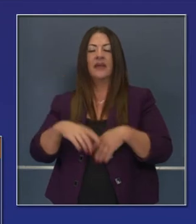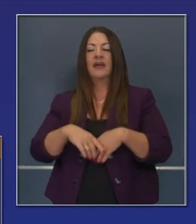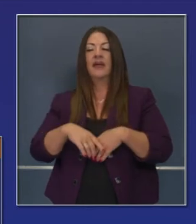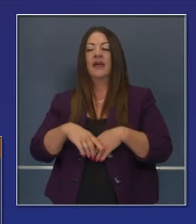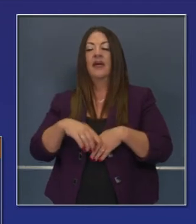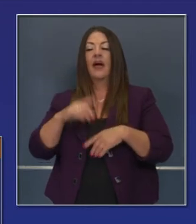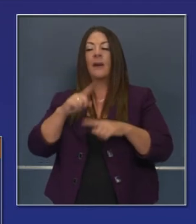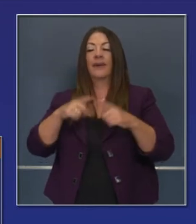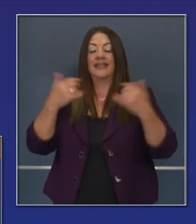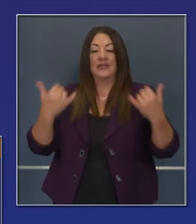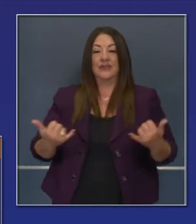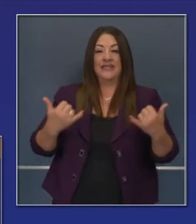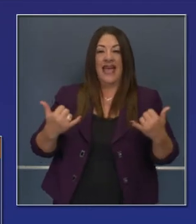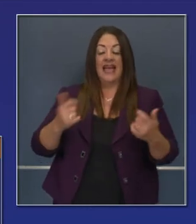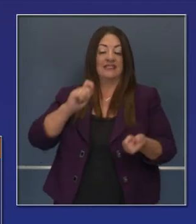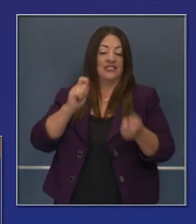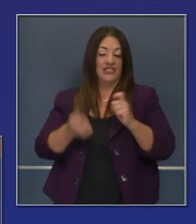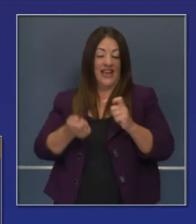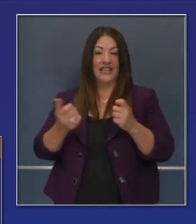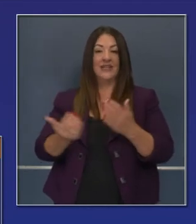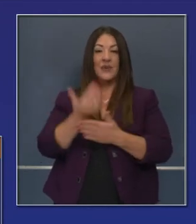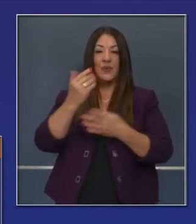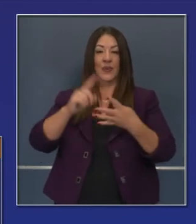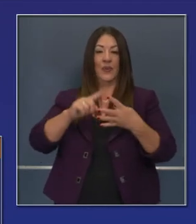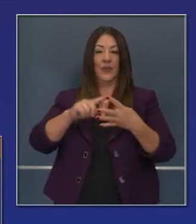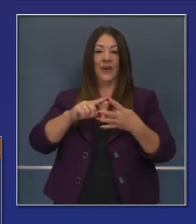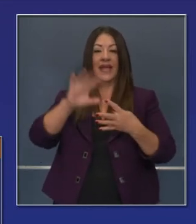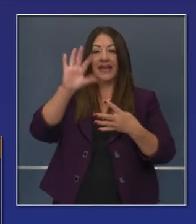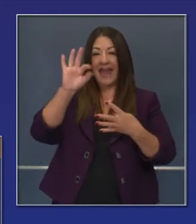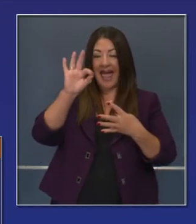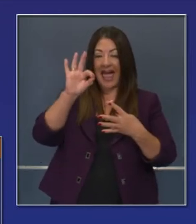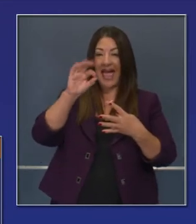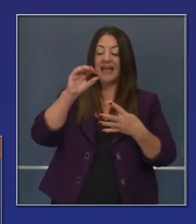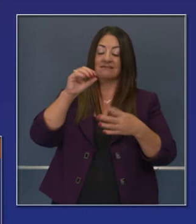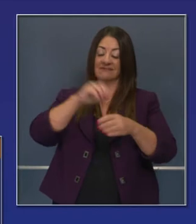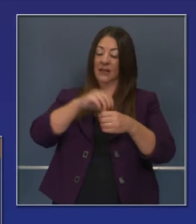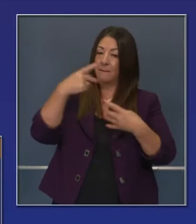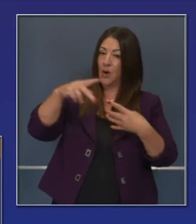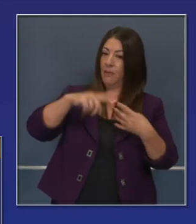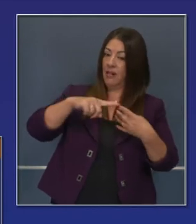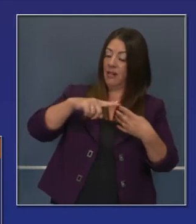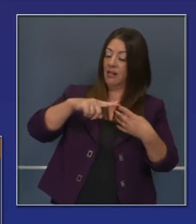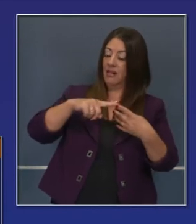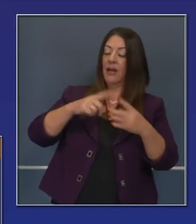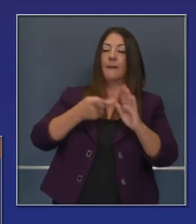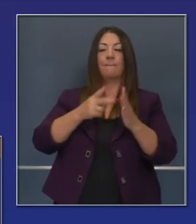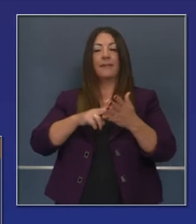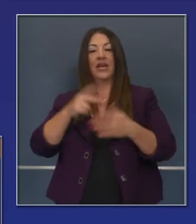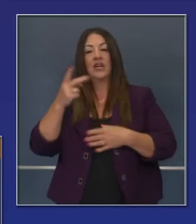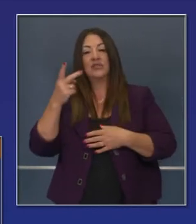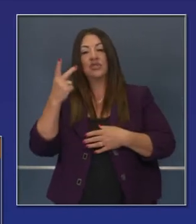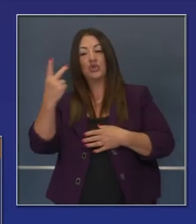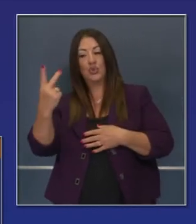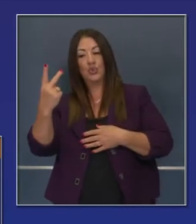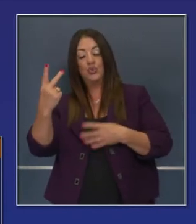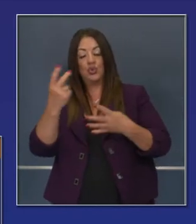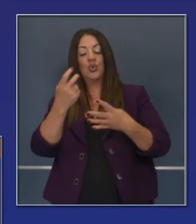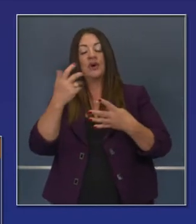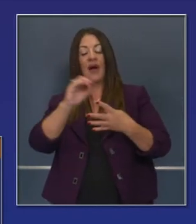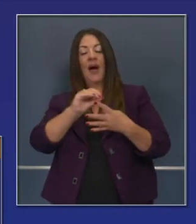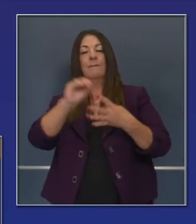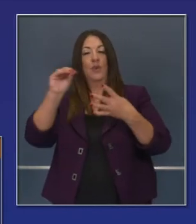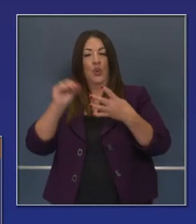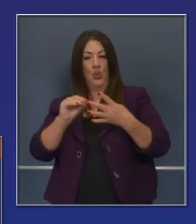Hoy día tenemos nueve condados en el morado, así que tres condados están avanzando, dos condados más bien se